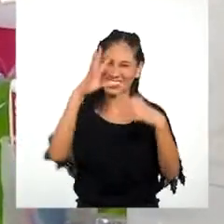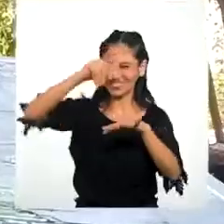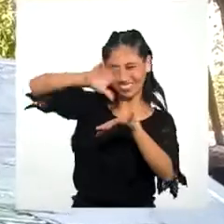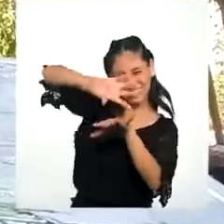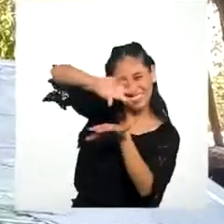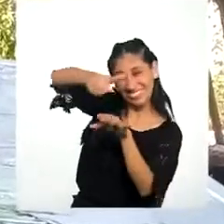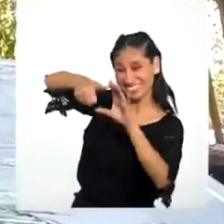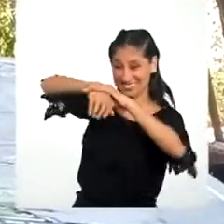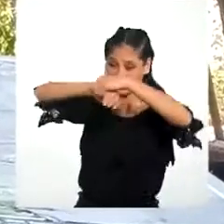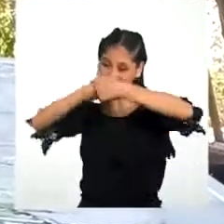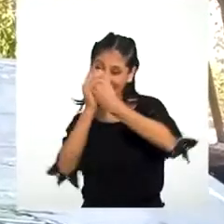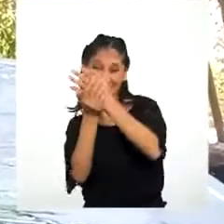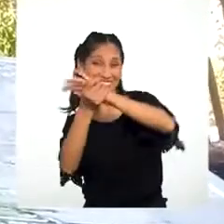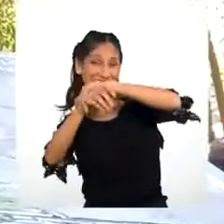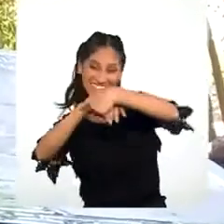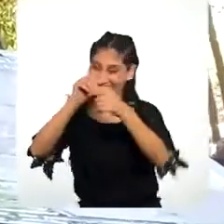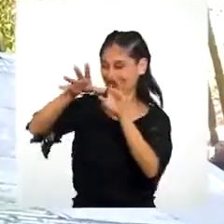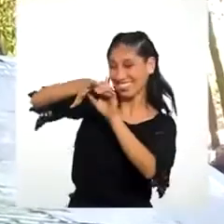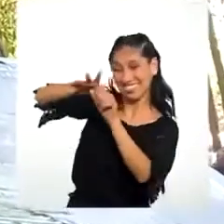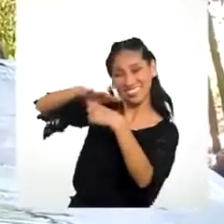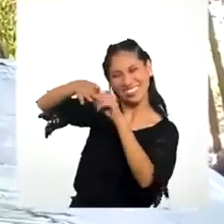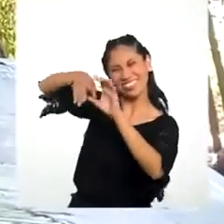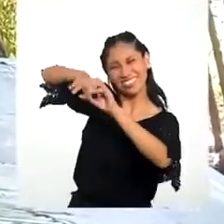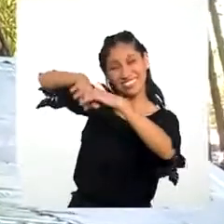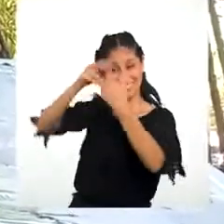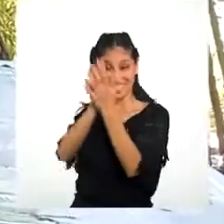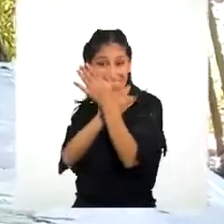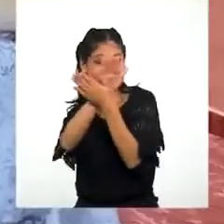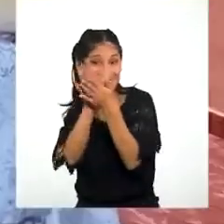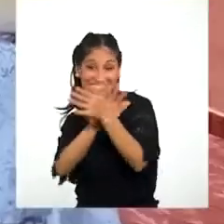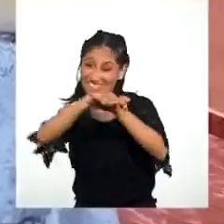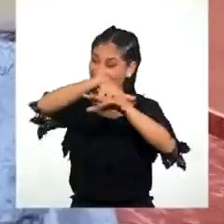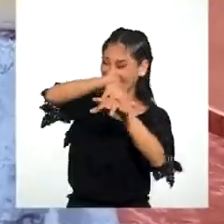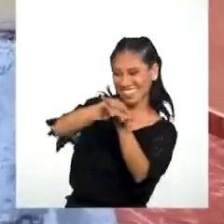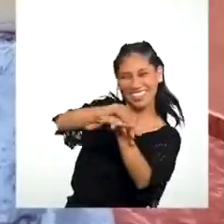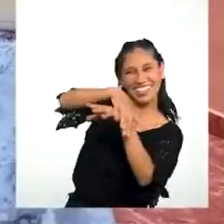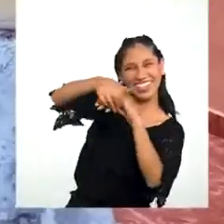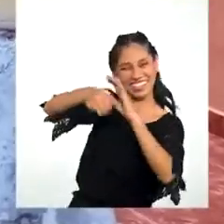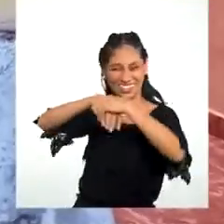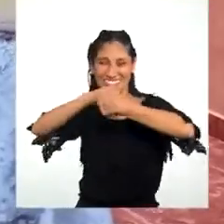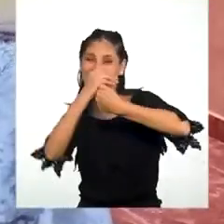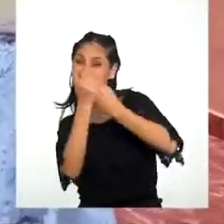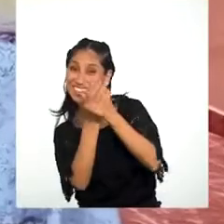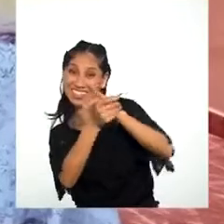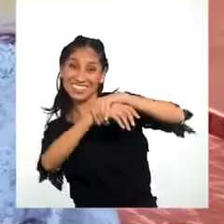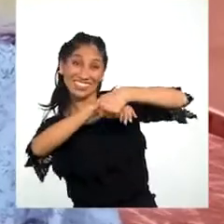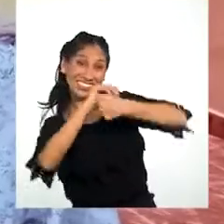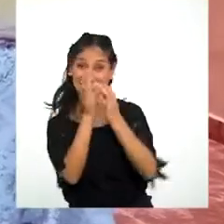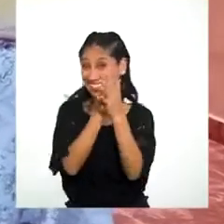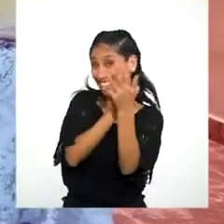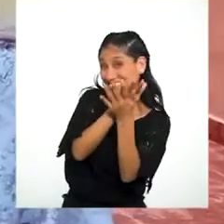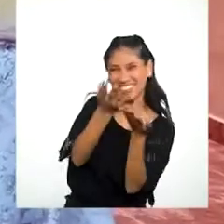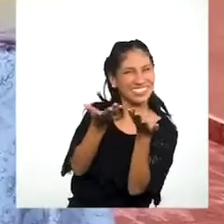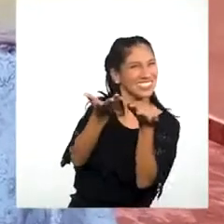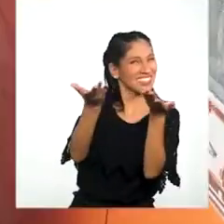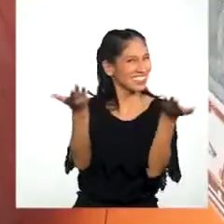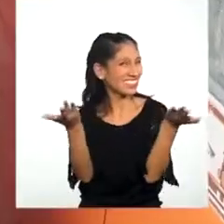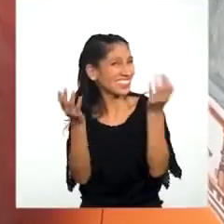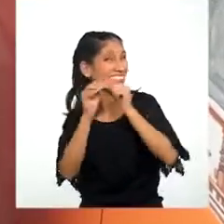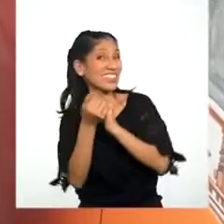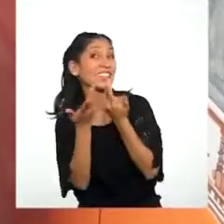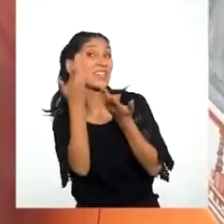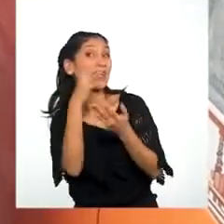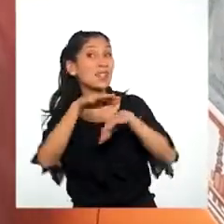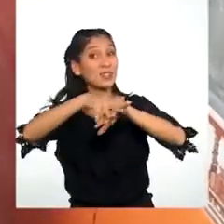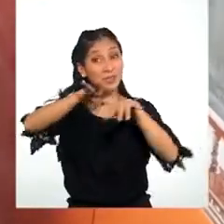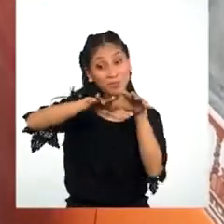jabón Agua con jabón Agua con jabón Lavo bien mis manos Con agua y con jabón Agua con jabón Agua con jabón Y